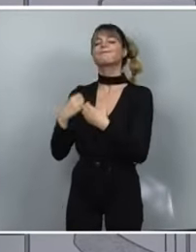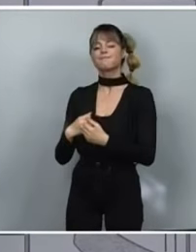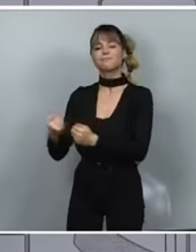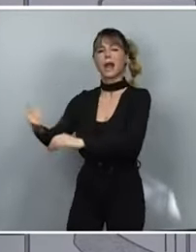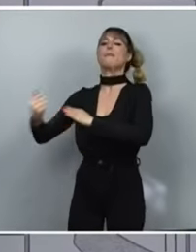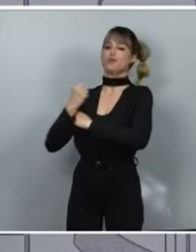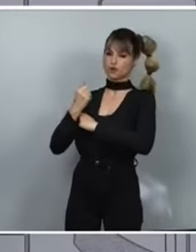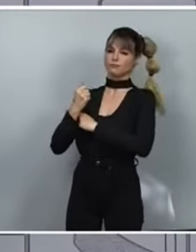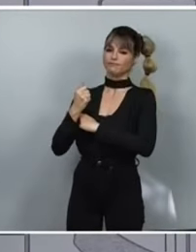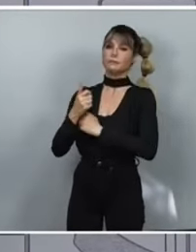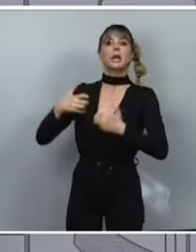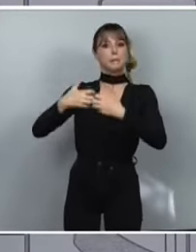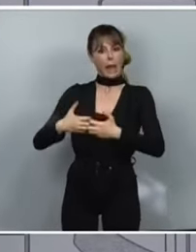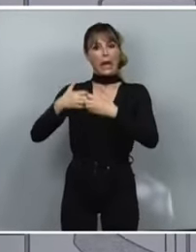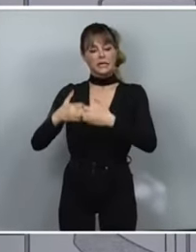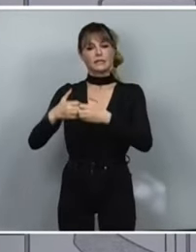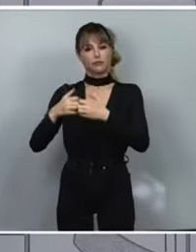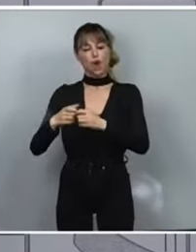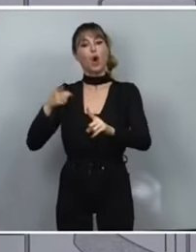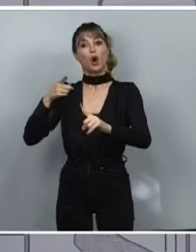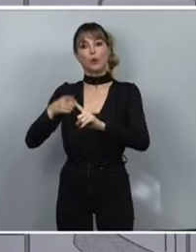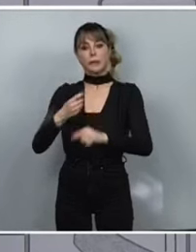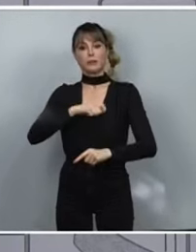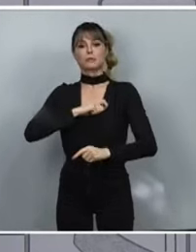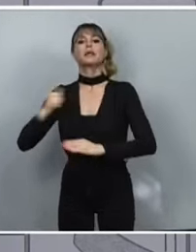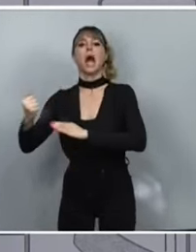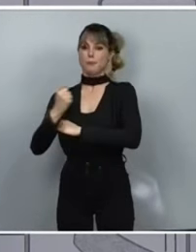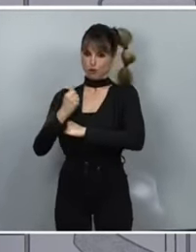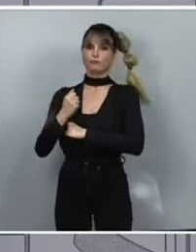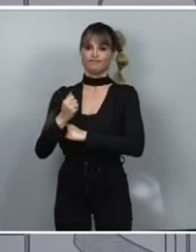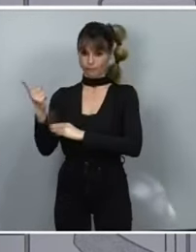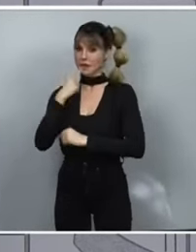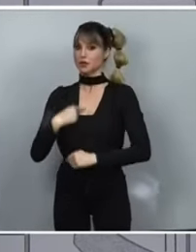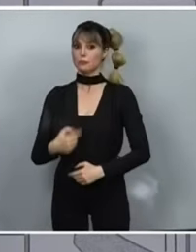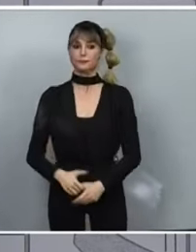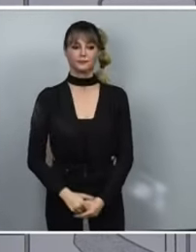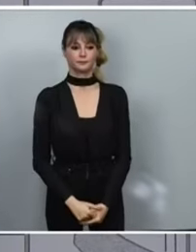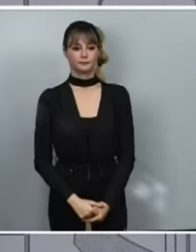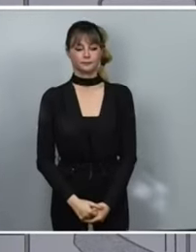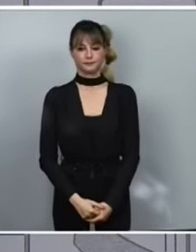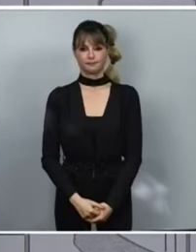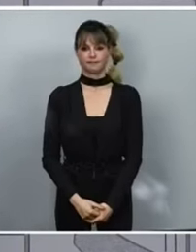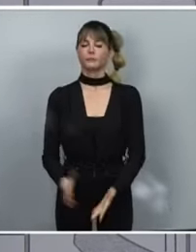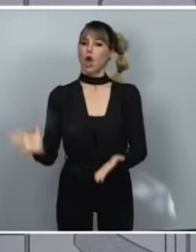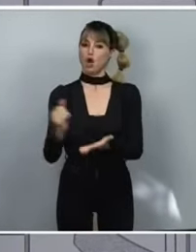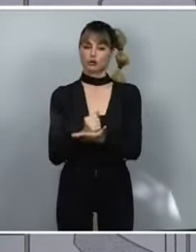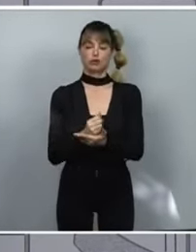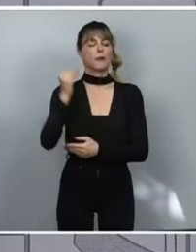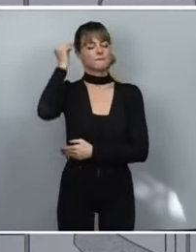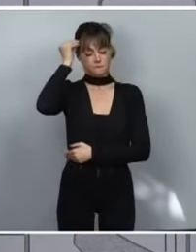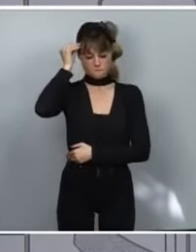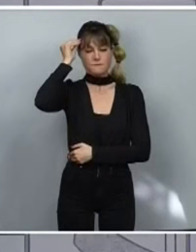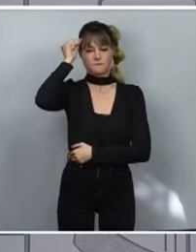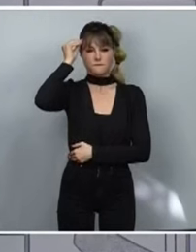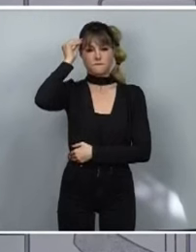de usar estos mecanismos para apoyar a España. Creo, lo tenemos todos en nuestra mente,